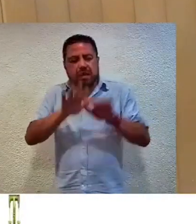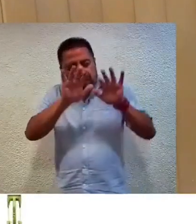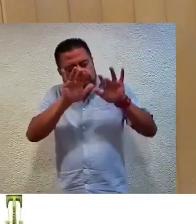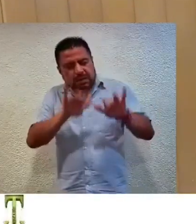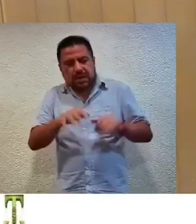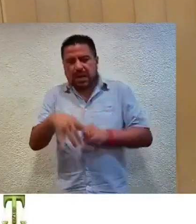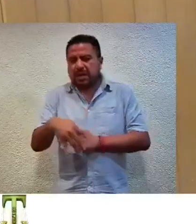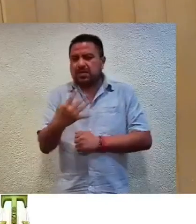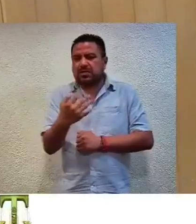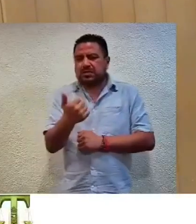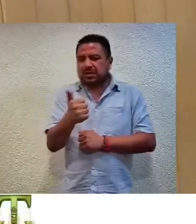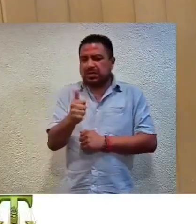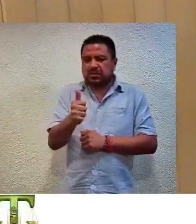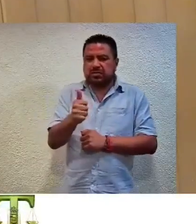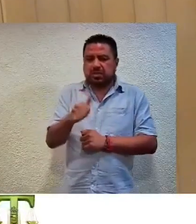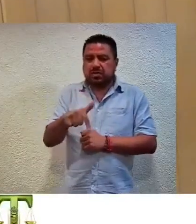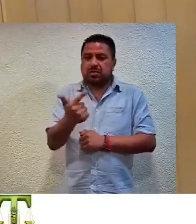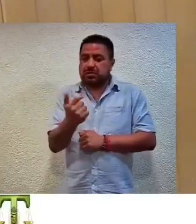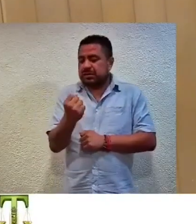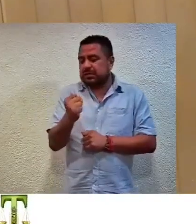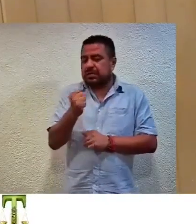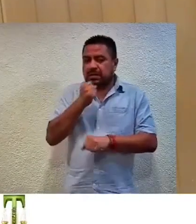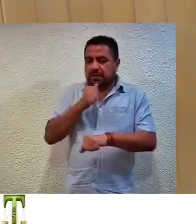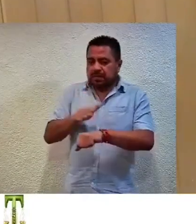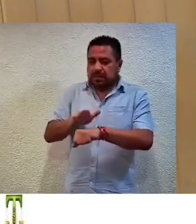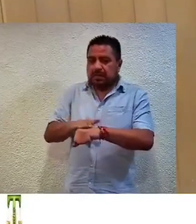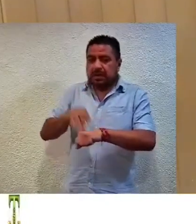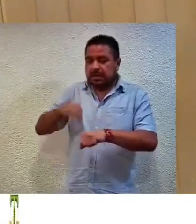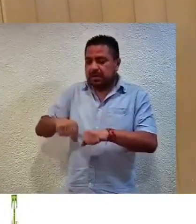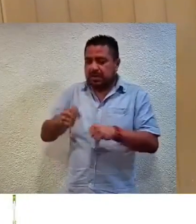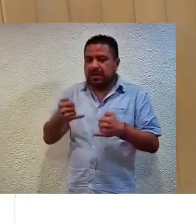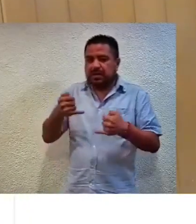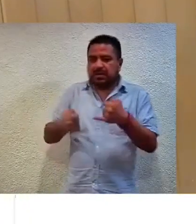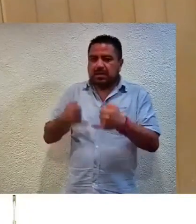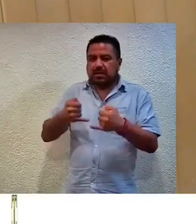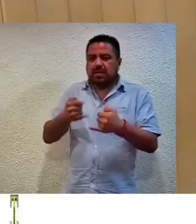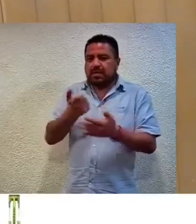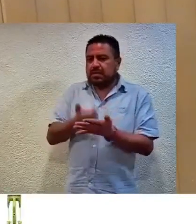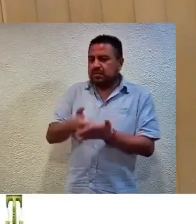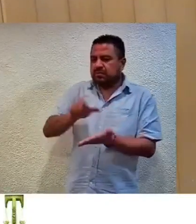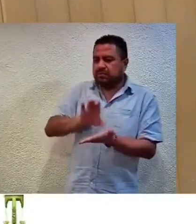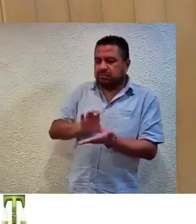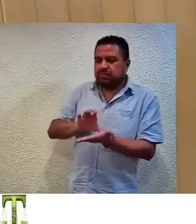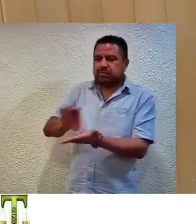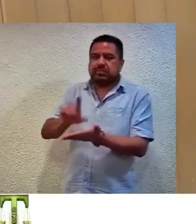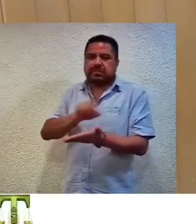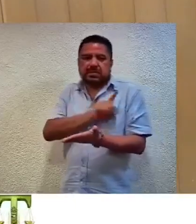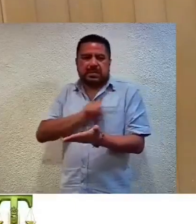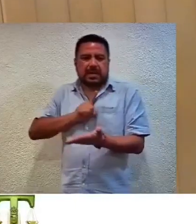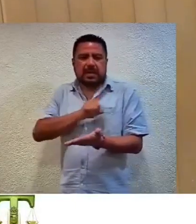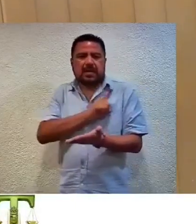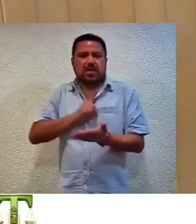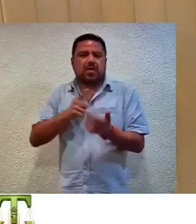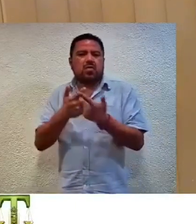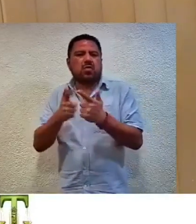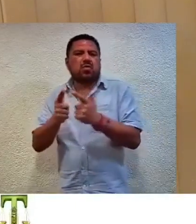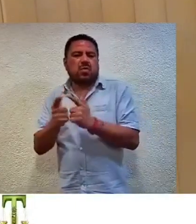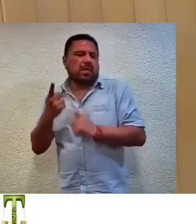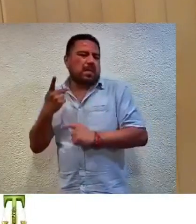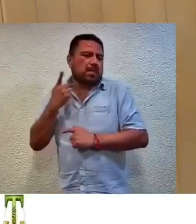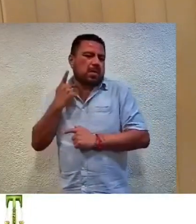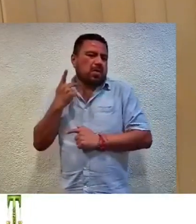14 de agosto y 12 de septiembre, informó a este tribunal acerca del pago de las prerrogativas adeudadas a los partidos recurrentes